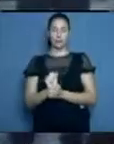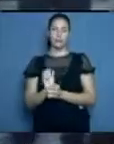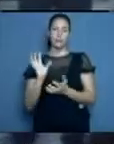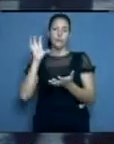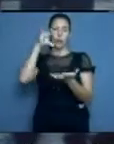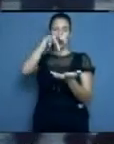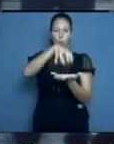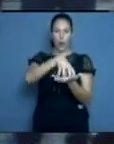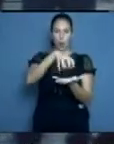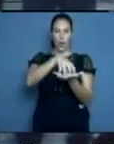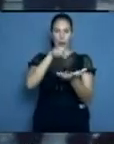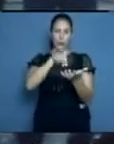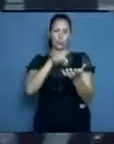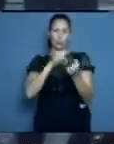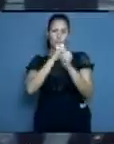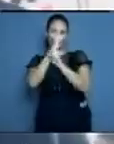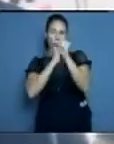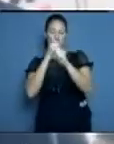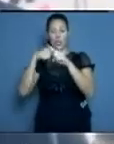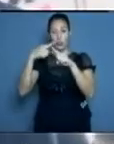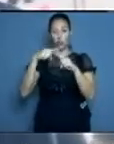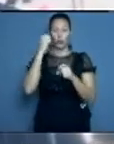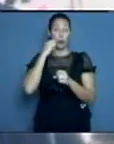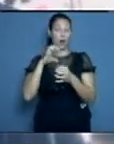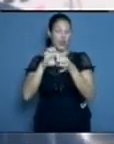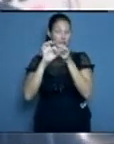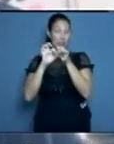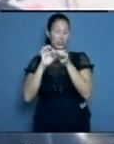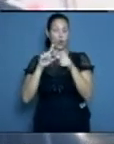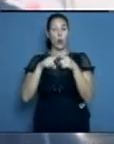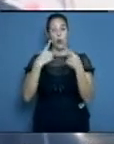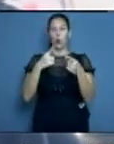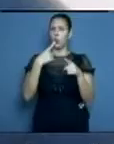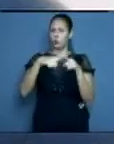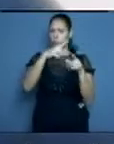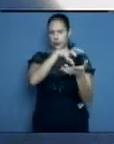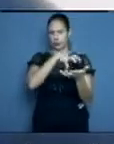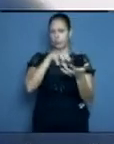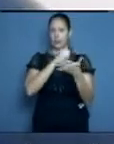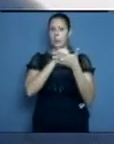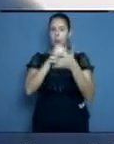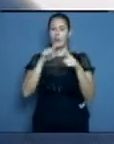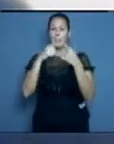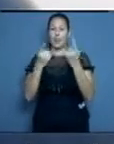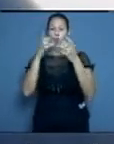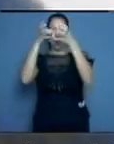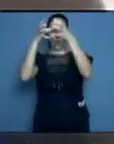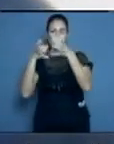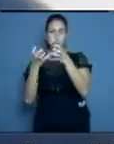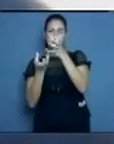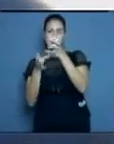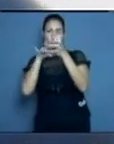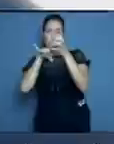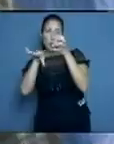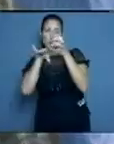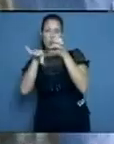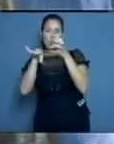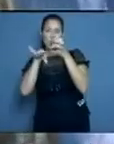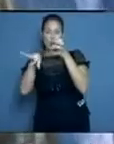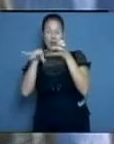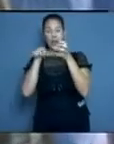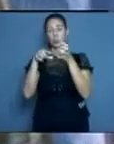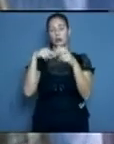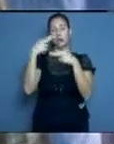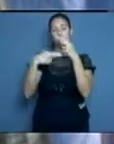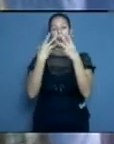críticas, como el generador y la turbina, no hacían otras de apoyo. Y ahí que un salidero de la caldera provocó la salida del turbo generador 1,